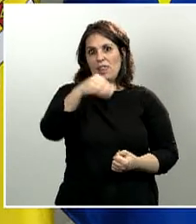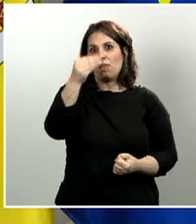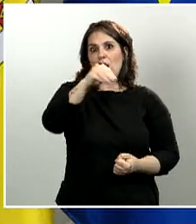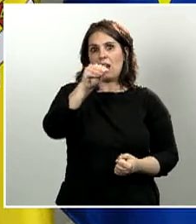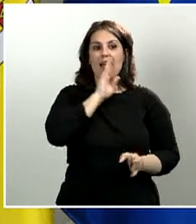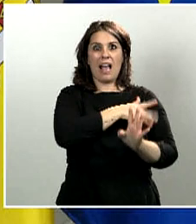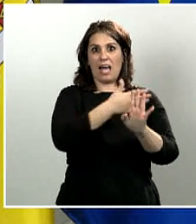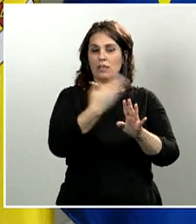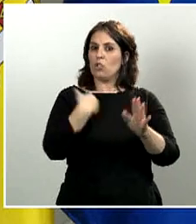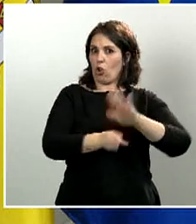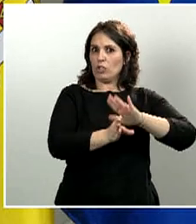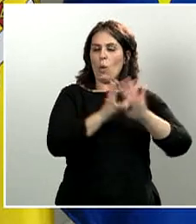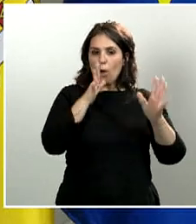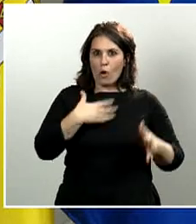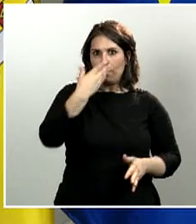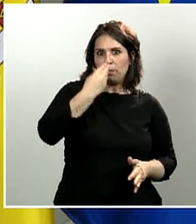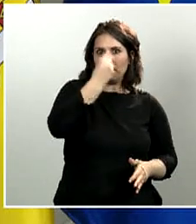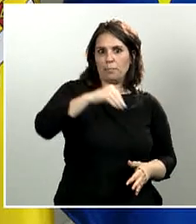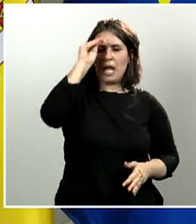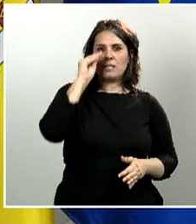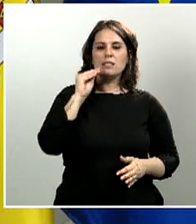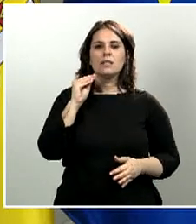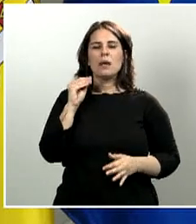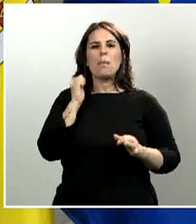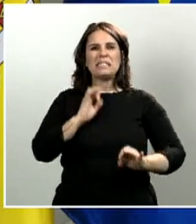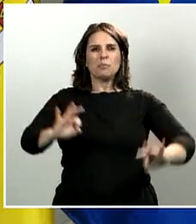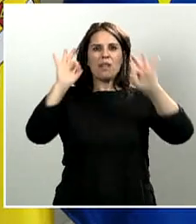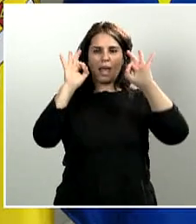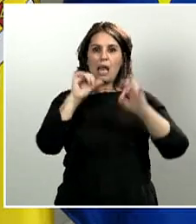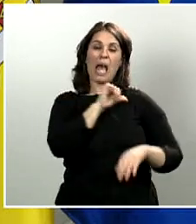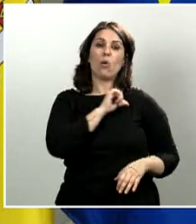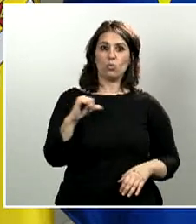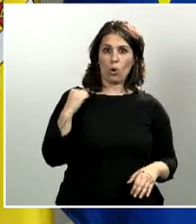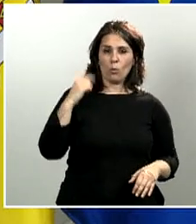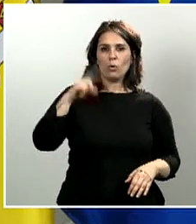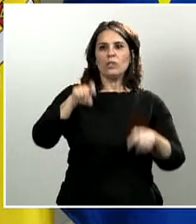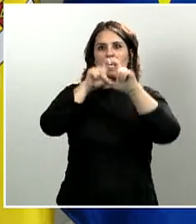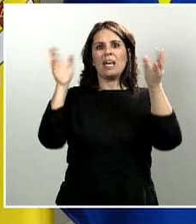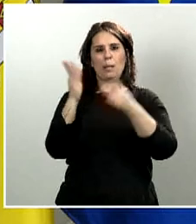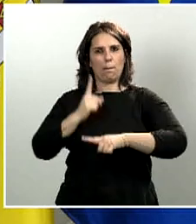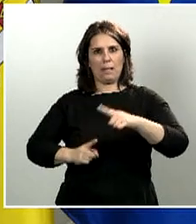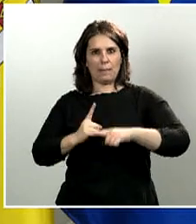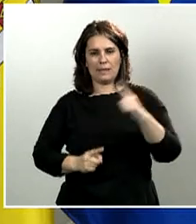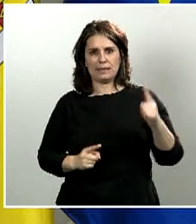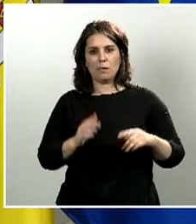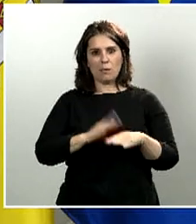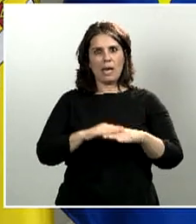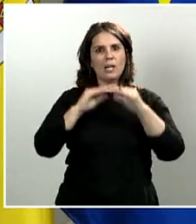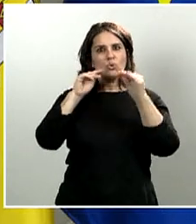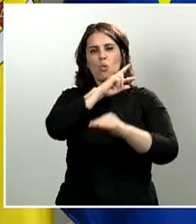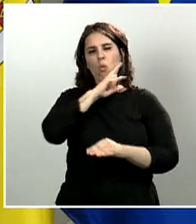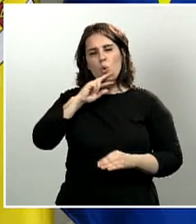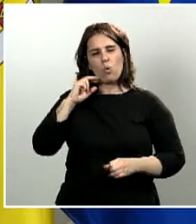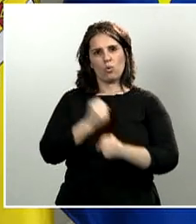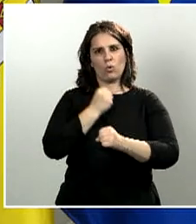últimas semanas, beneficiando de forma muy especial a los autónomos y a las pymes, con el fin de preservar la actividad económica y el empleo,